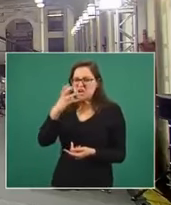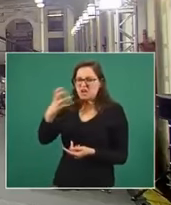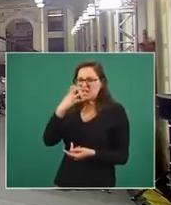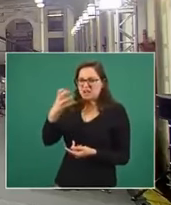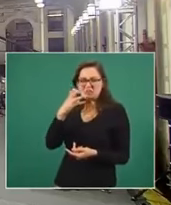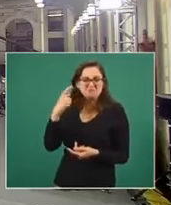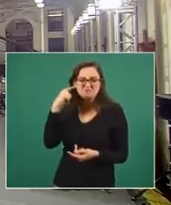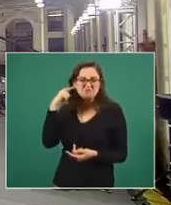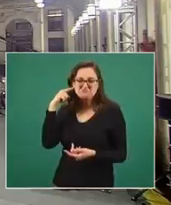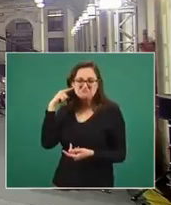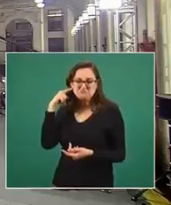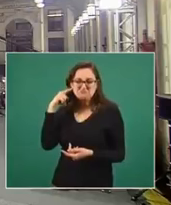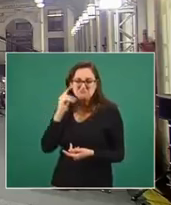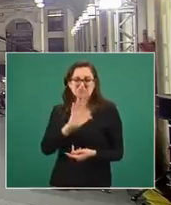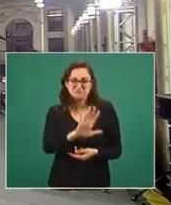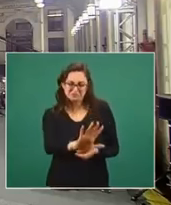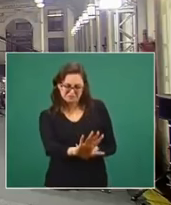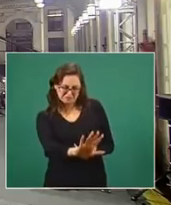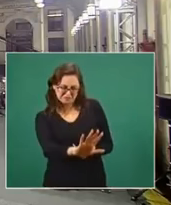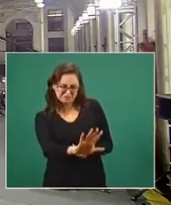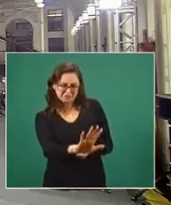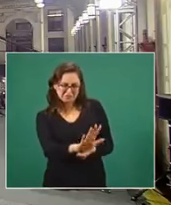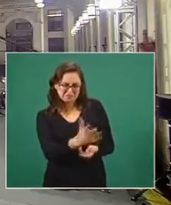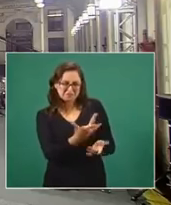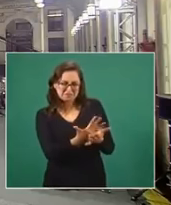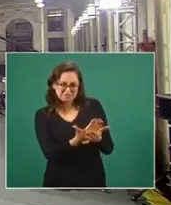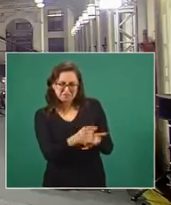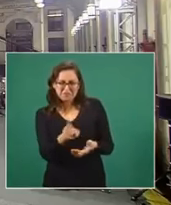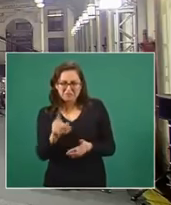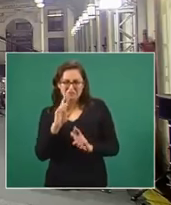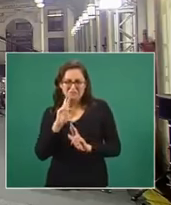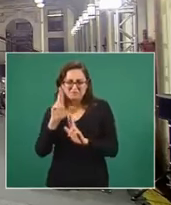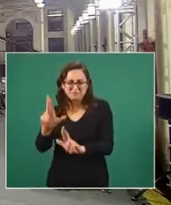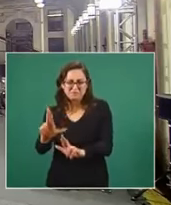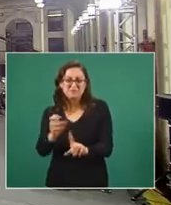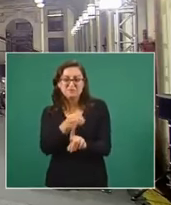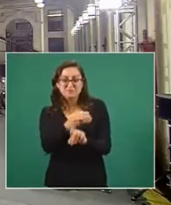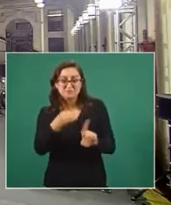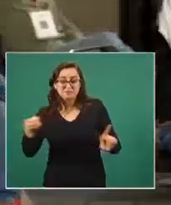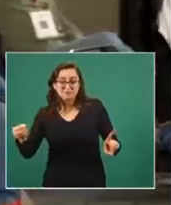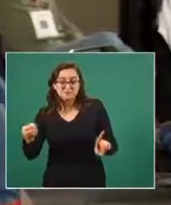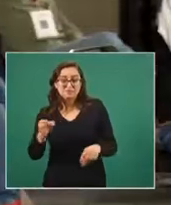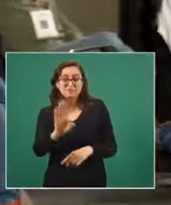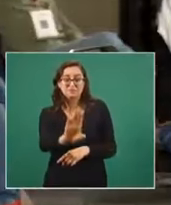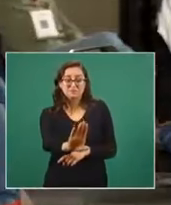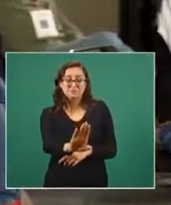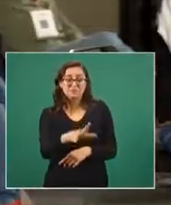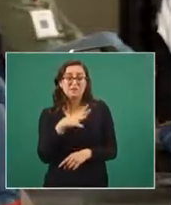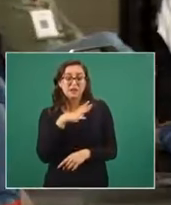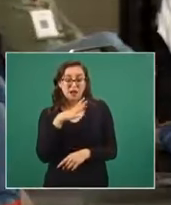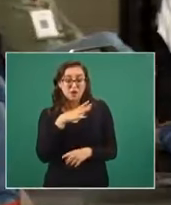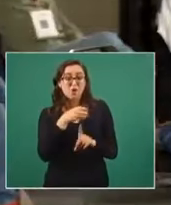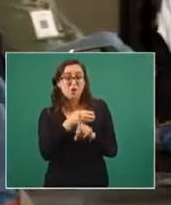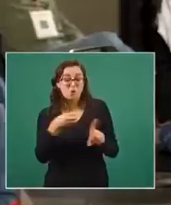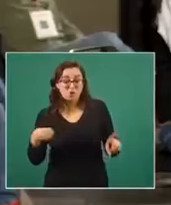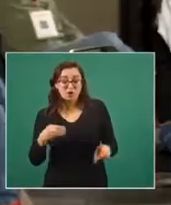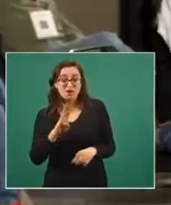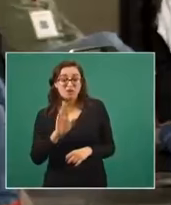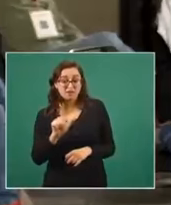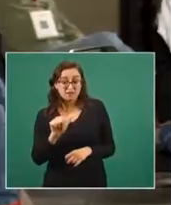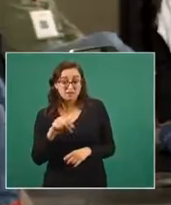Pero permítame, estoy respondiendo aquí y es… Hay un orden, Blanca, Blanca, permítame.